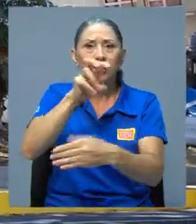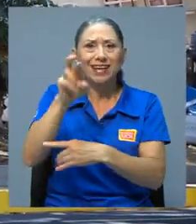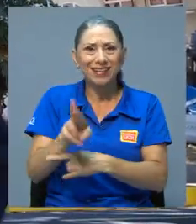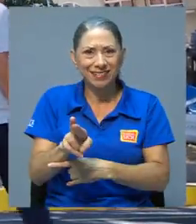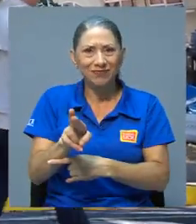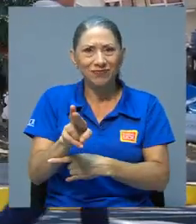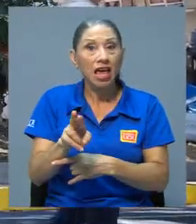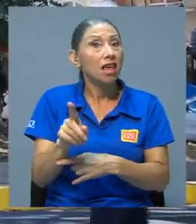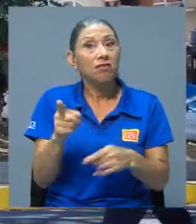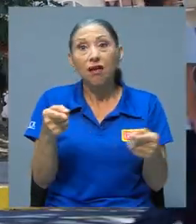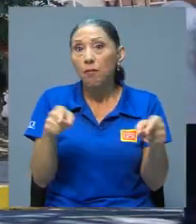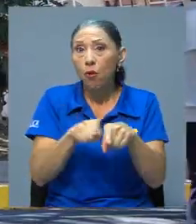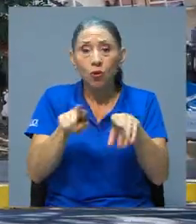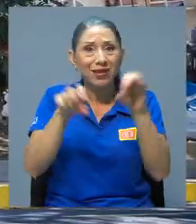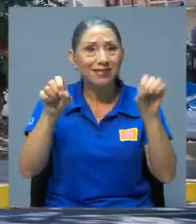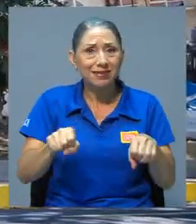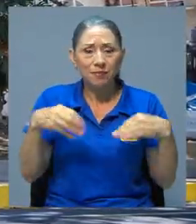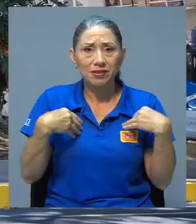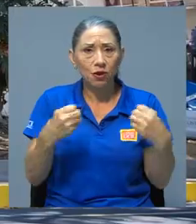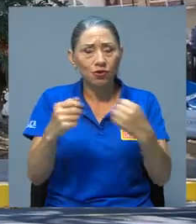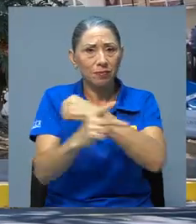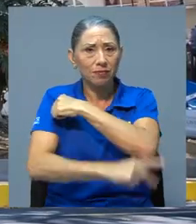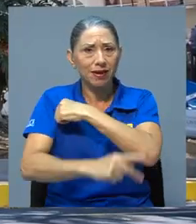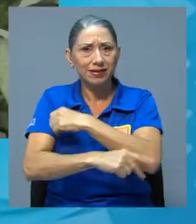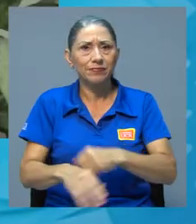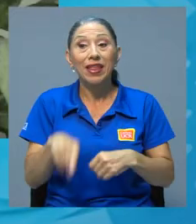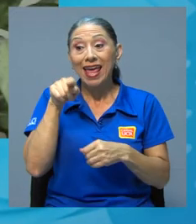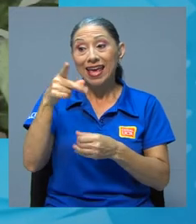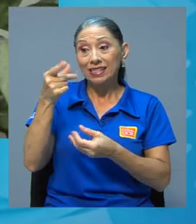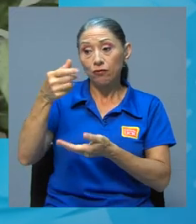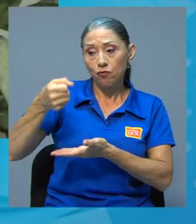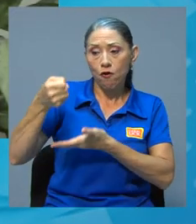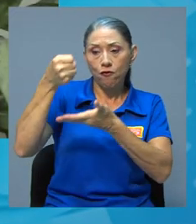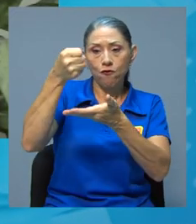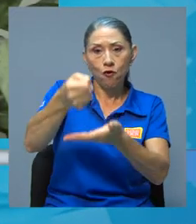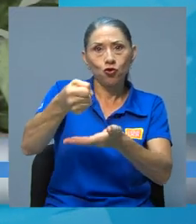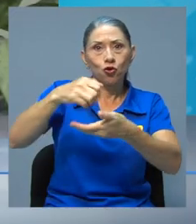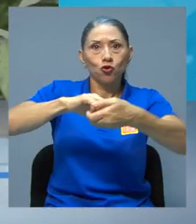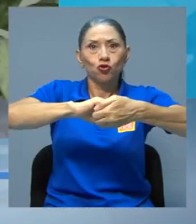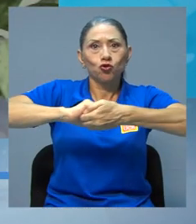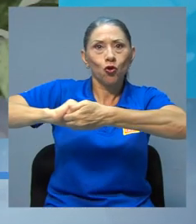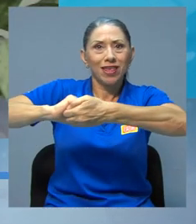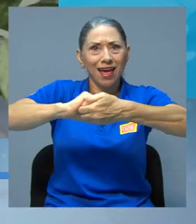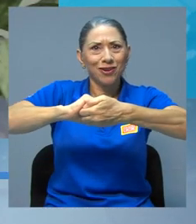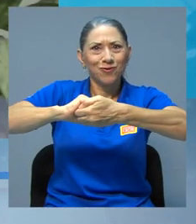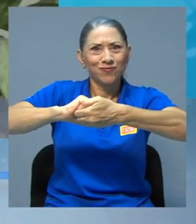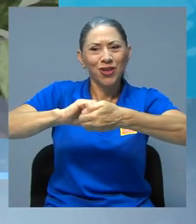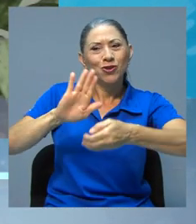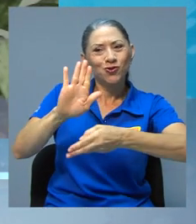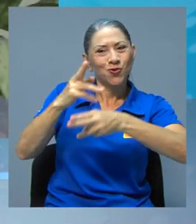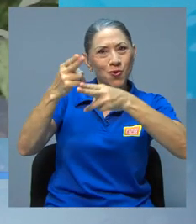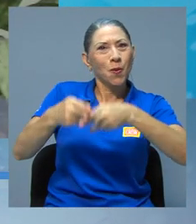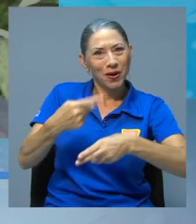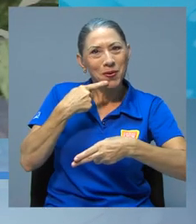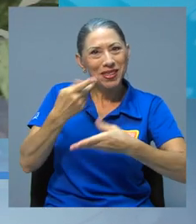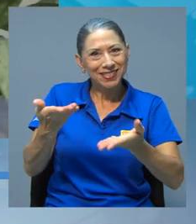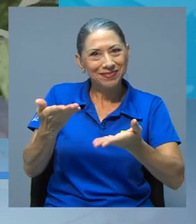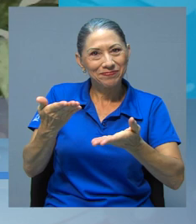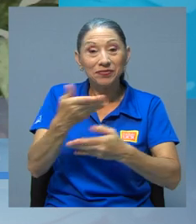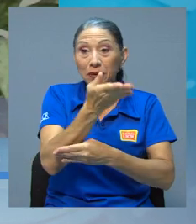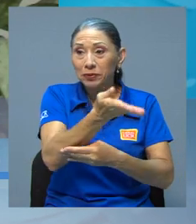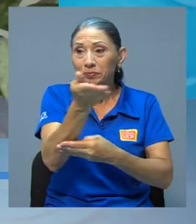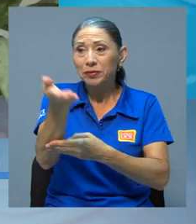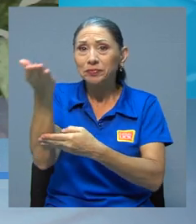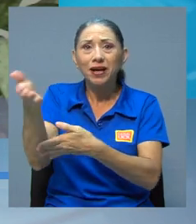UCR ni en el sistema de salud del país. Es un fondo solidario como lo dice su nombre porque toda la